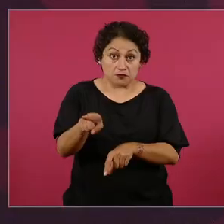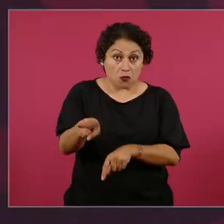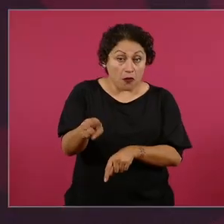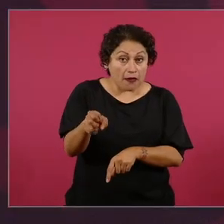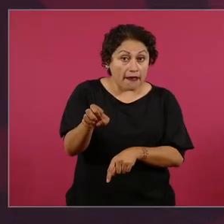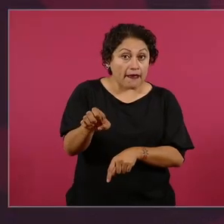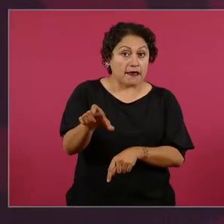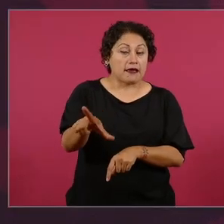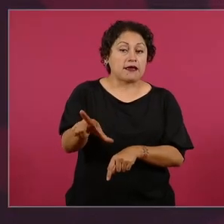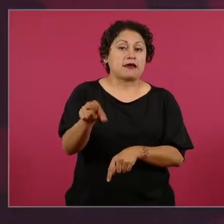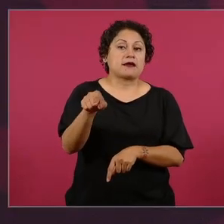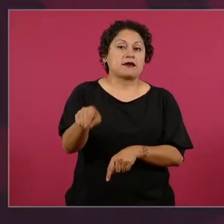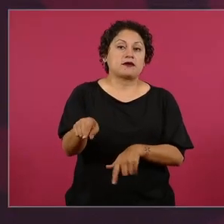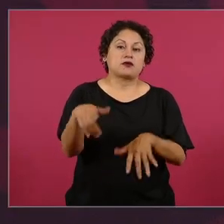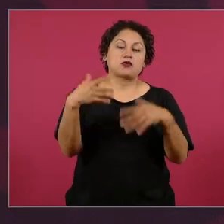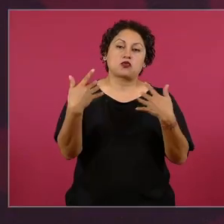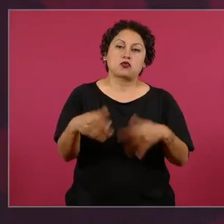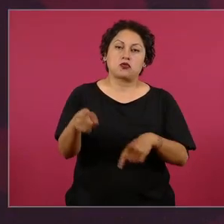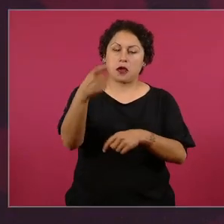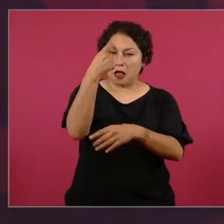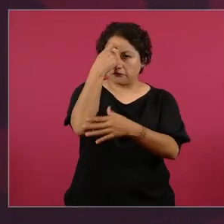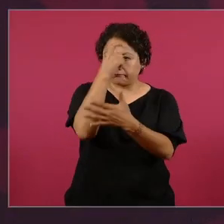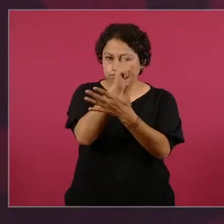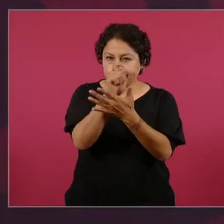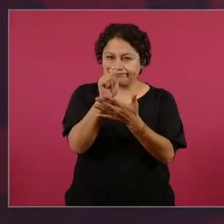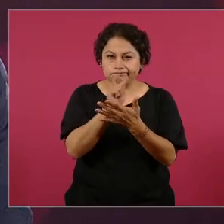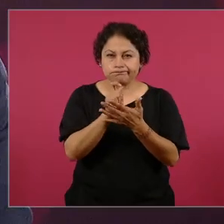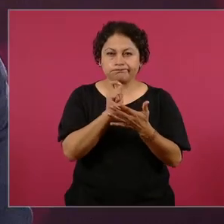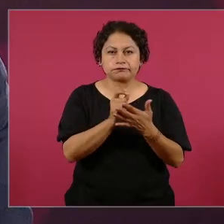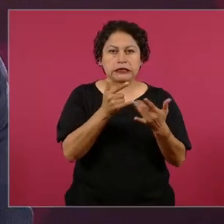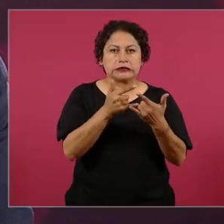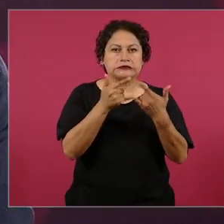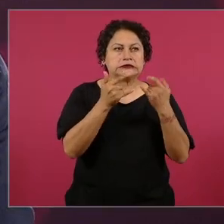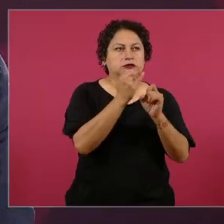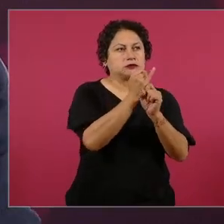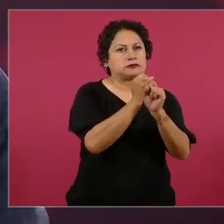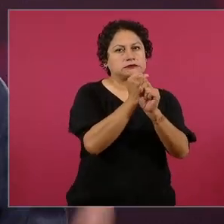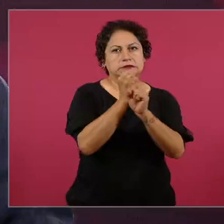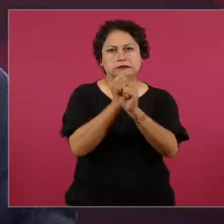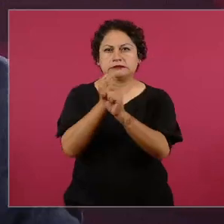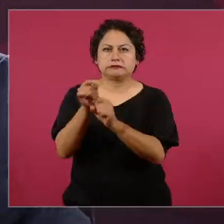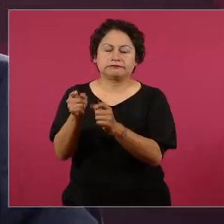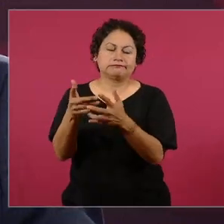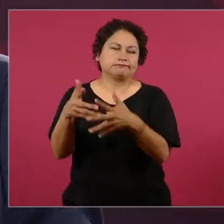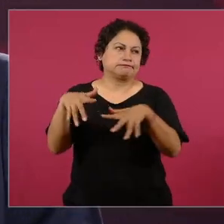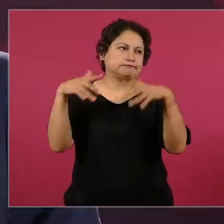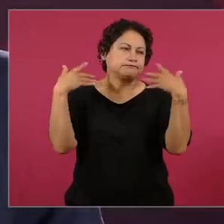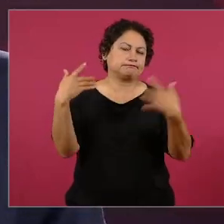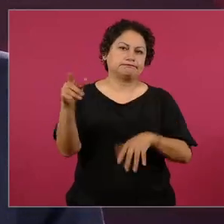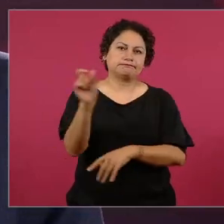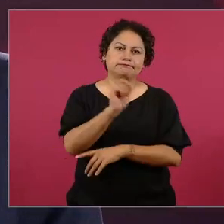escritor historiador con todo respeto